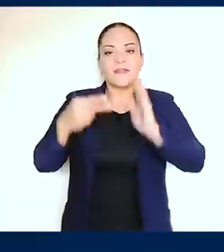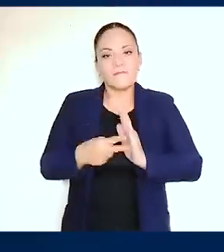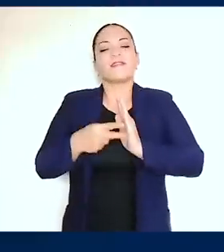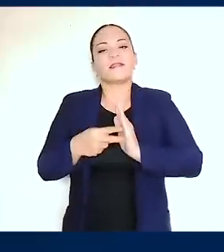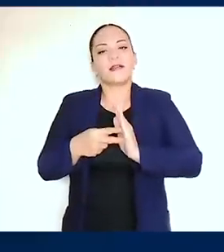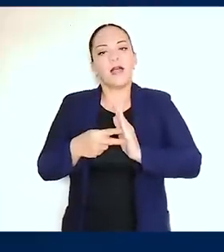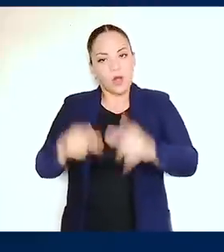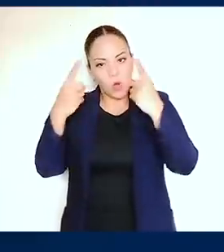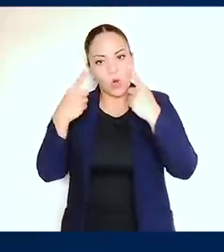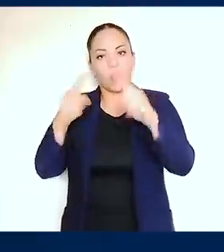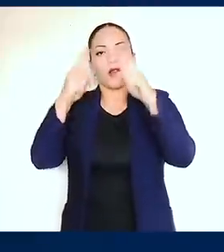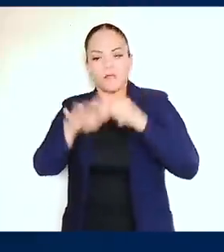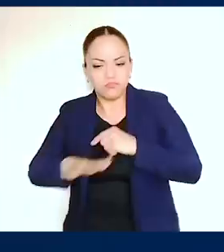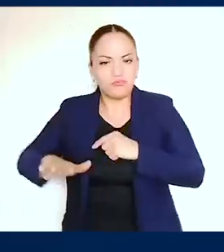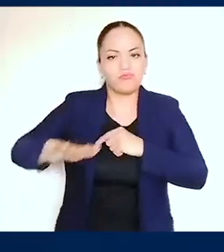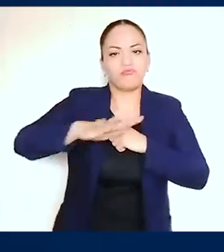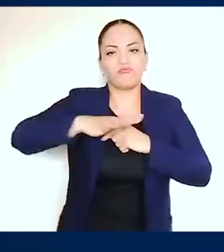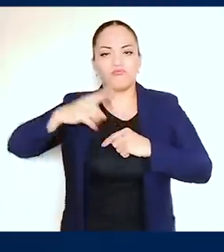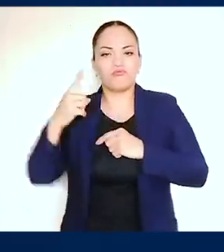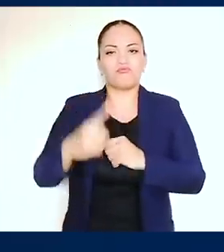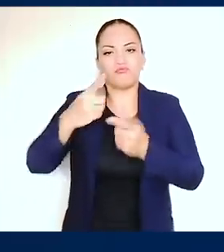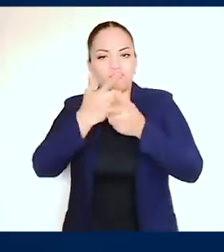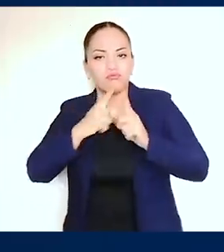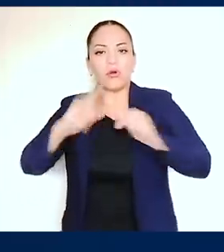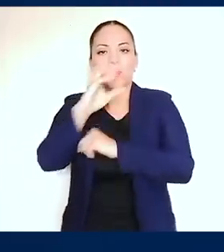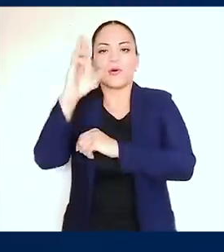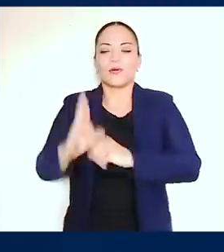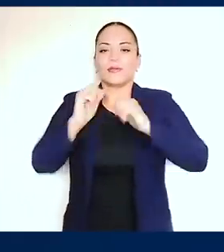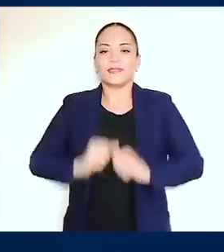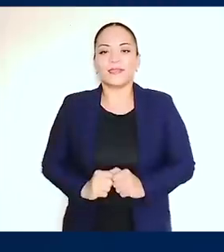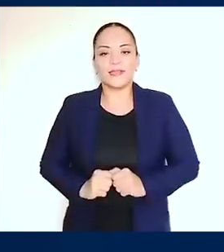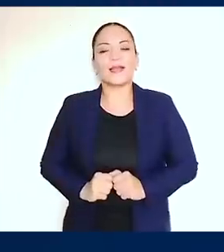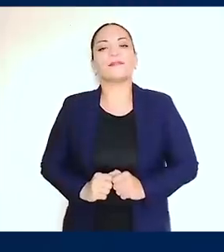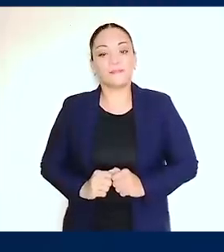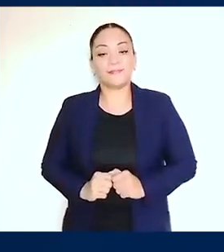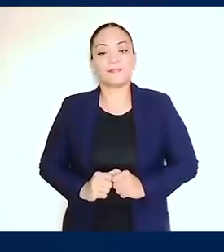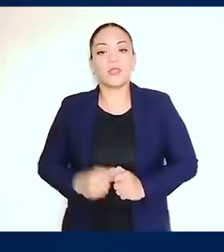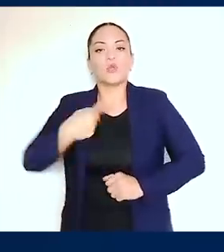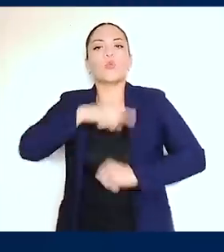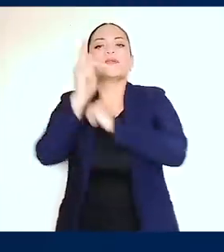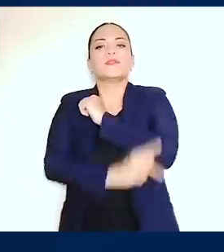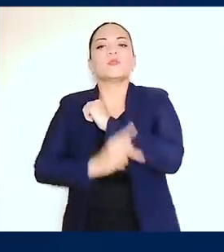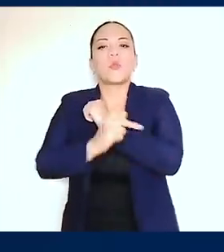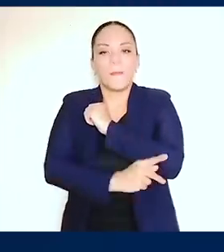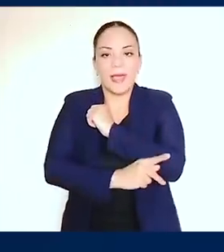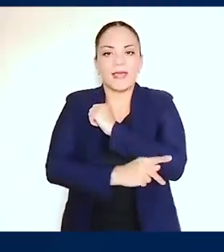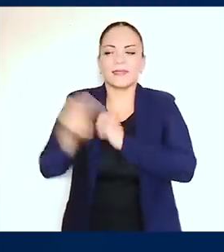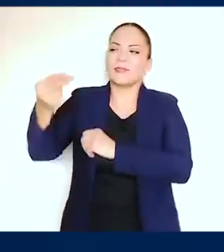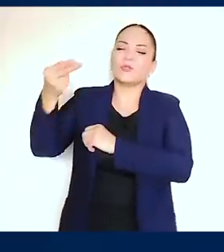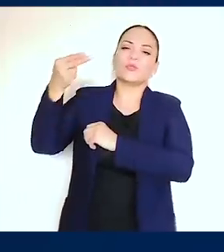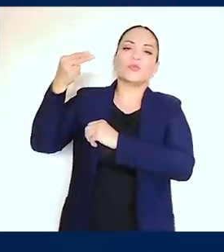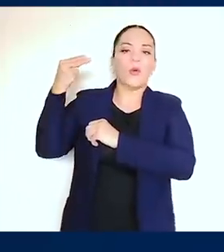soberanía como nación. Costa Rica apostó desde el principio de su